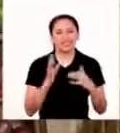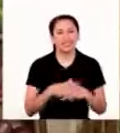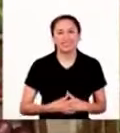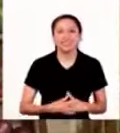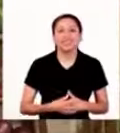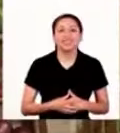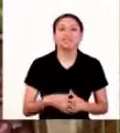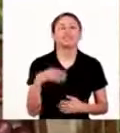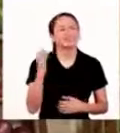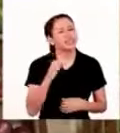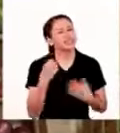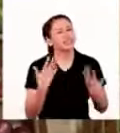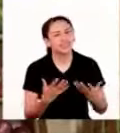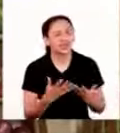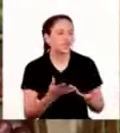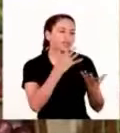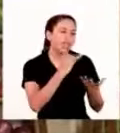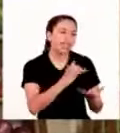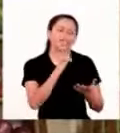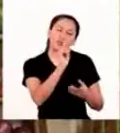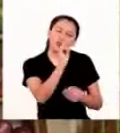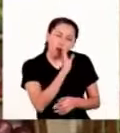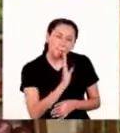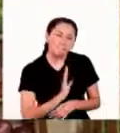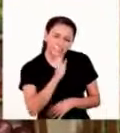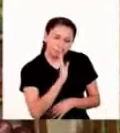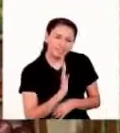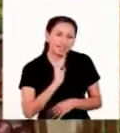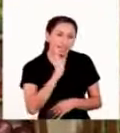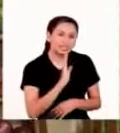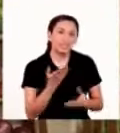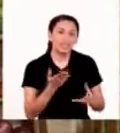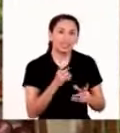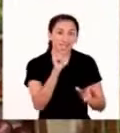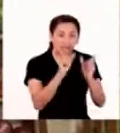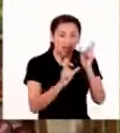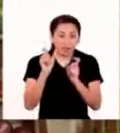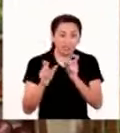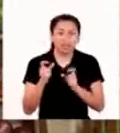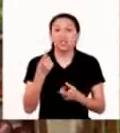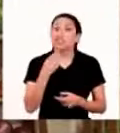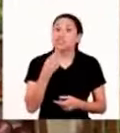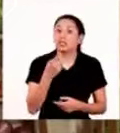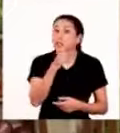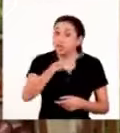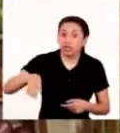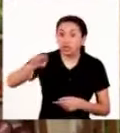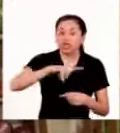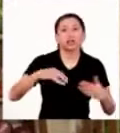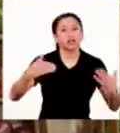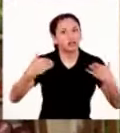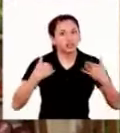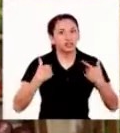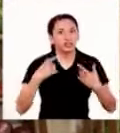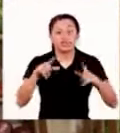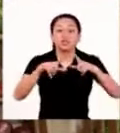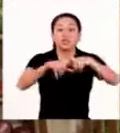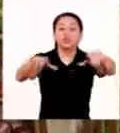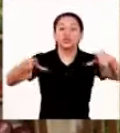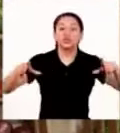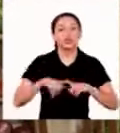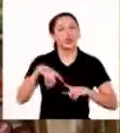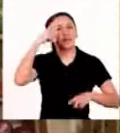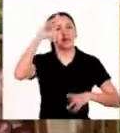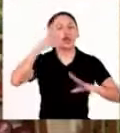va a hacer sí, peseñito es cuestión de tenerles un poquito más de paciencia más bien la persona especialista también dijo que ellos tienen que tener ese